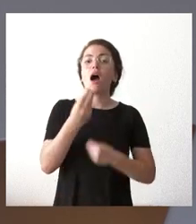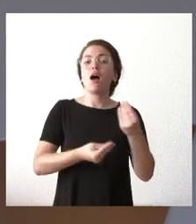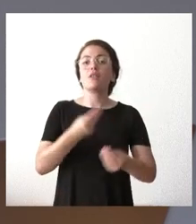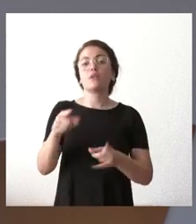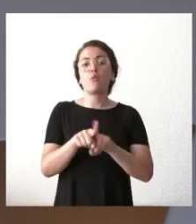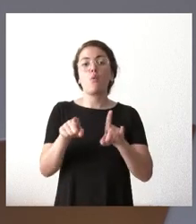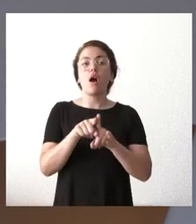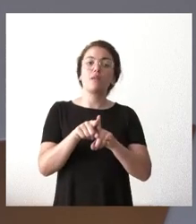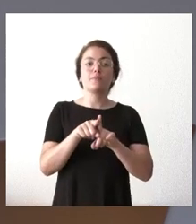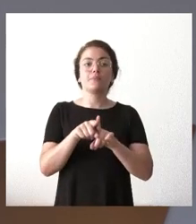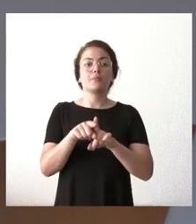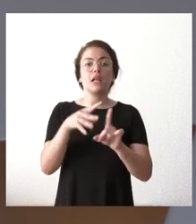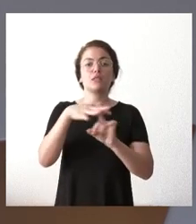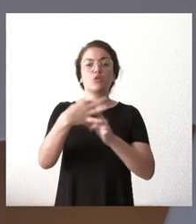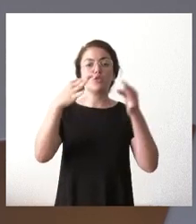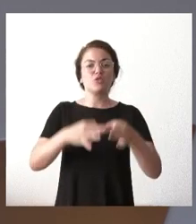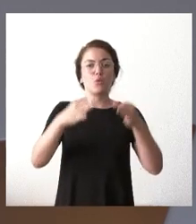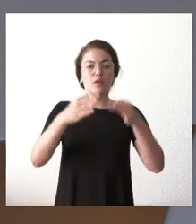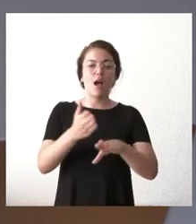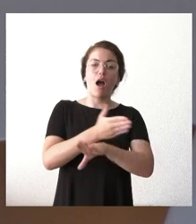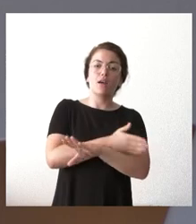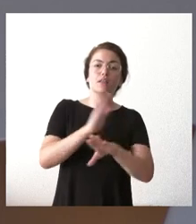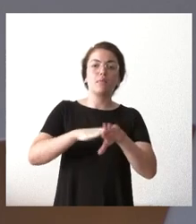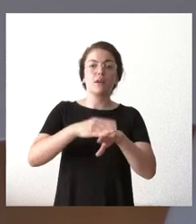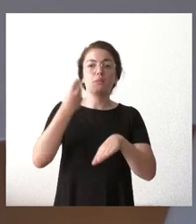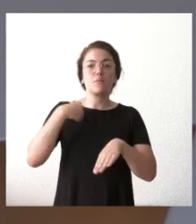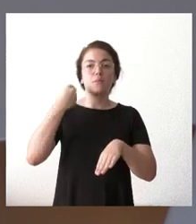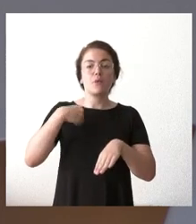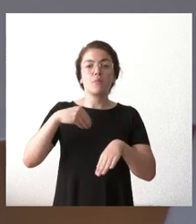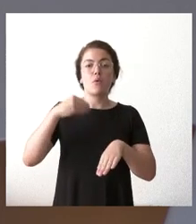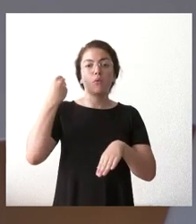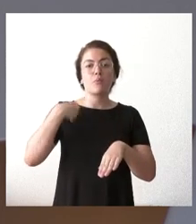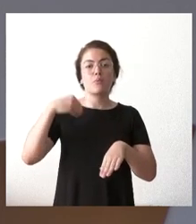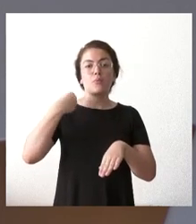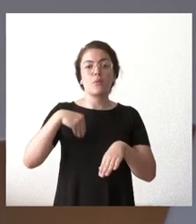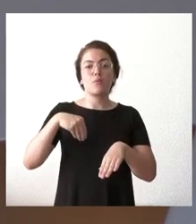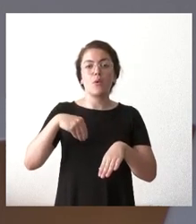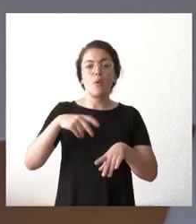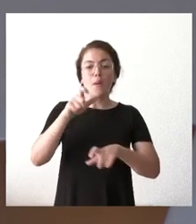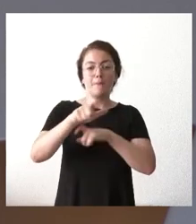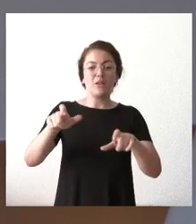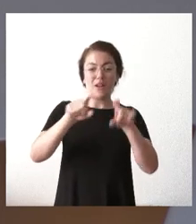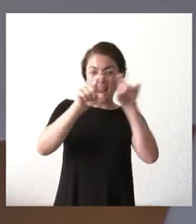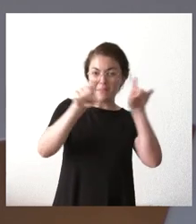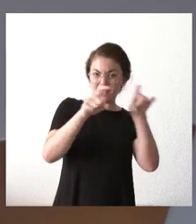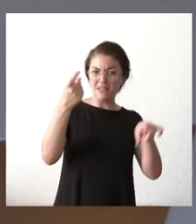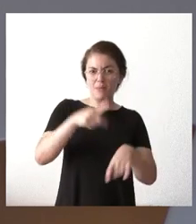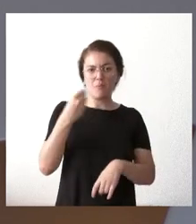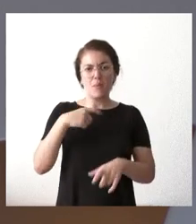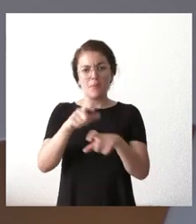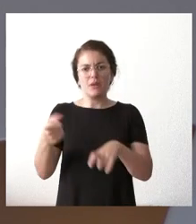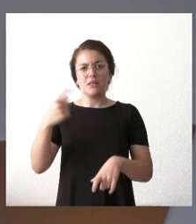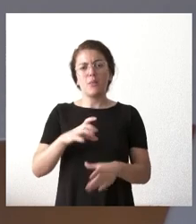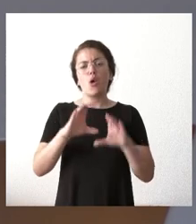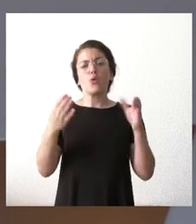de más seguridad previo donde por los propios promotores por los propios municipios de la ciudadanía y por la propia Junta de Castellón tiene que estar más claro y de